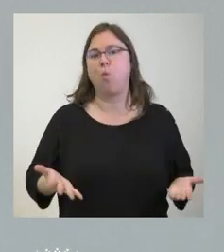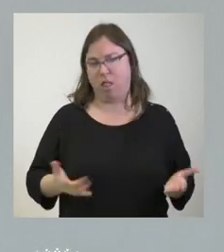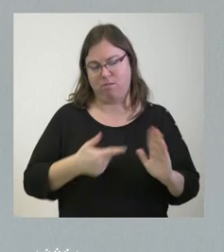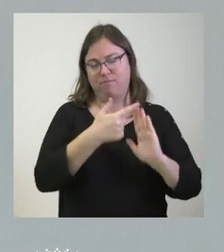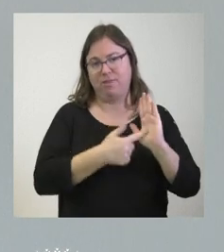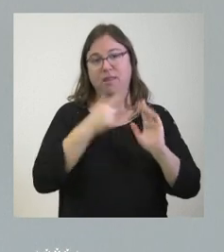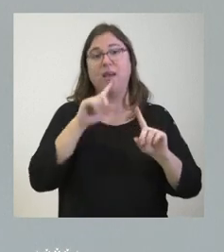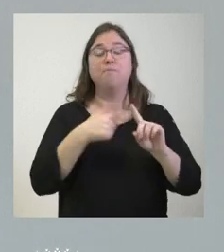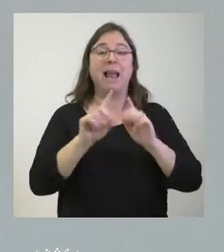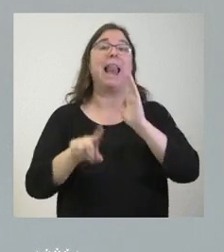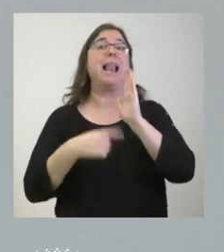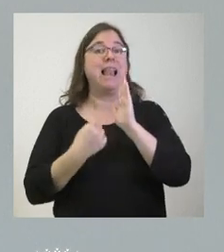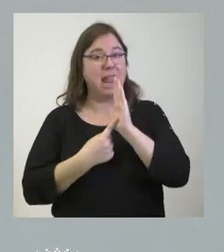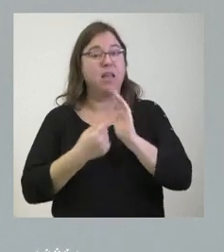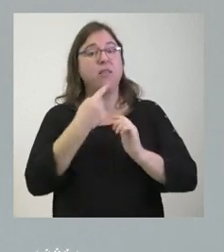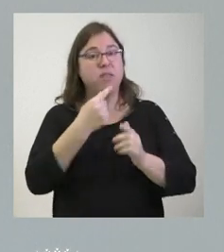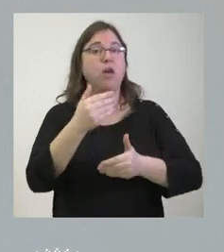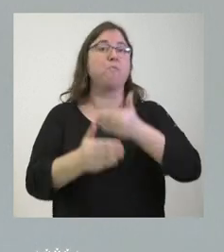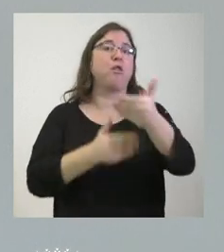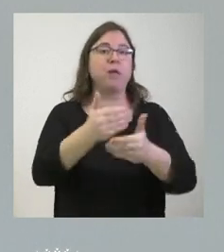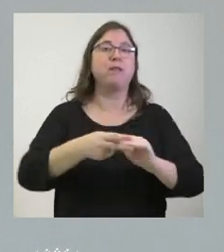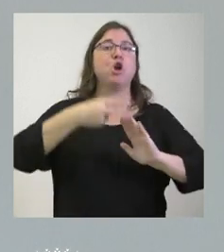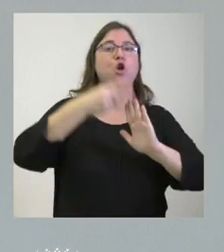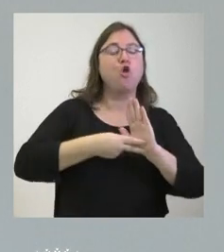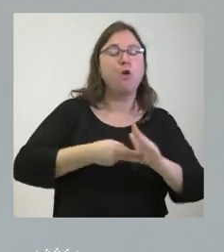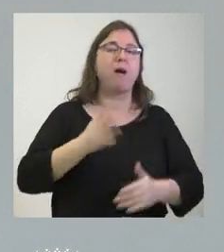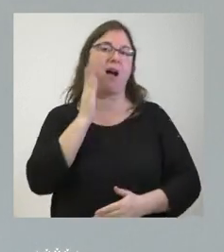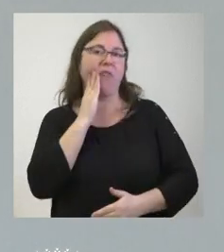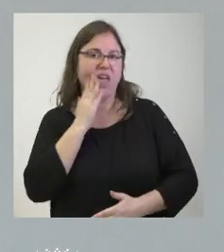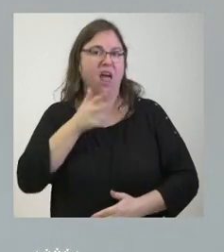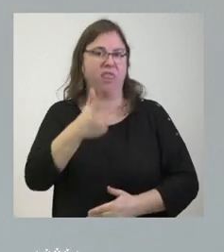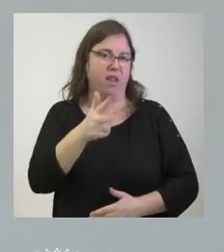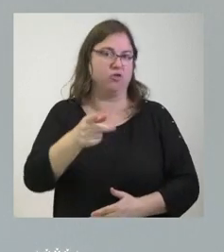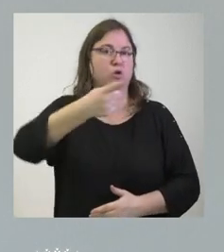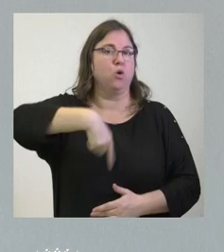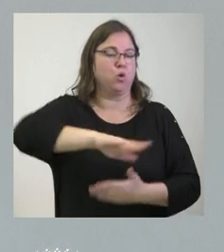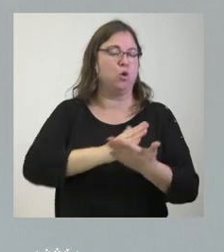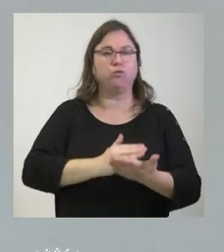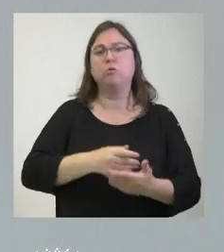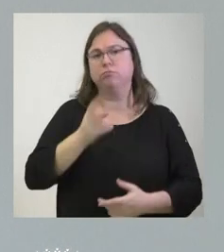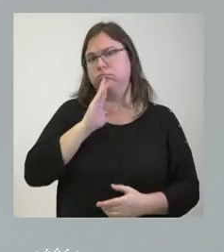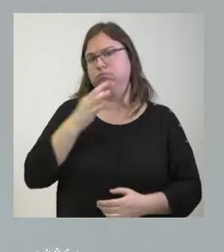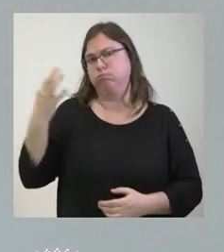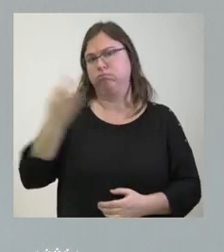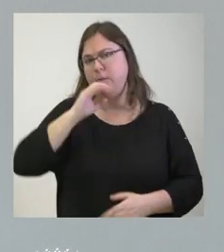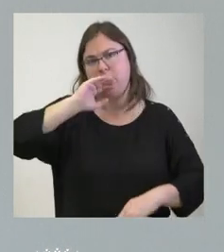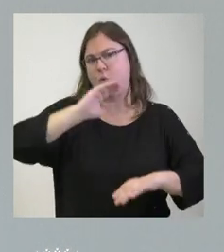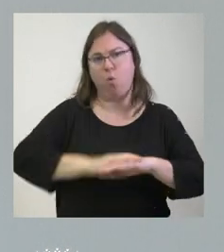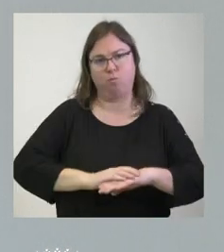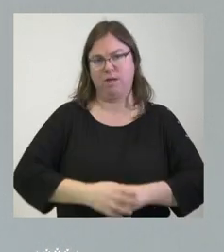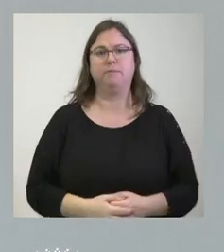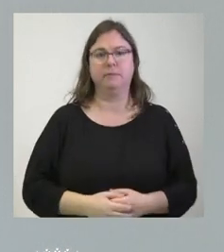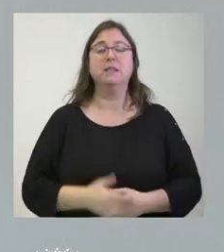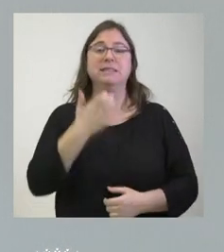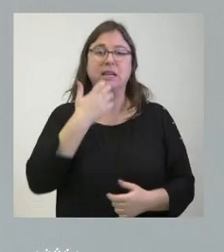estado pues establecen determinados procedimientos normas garantías y derechos que nosotros como comunidad autónoma estamos en la obligación de cumplir en las medidas que nos